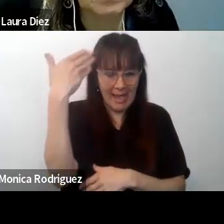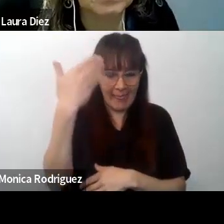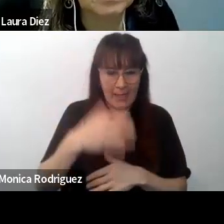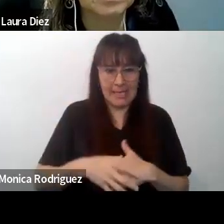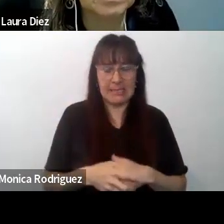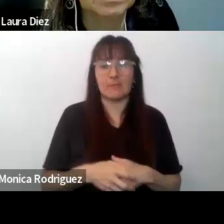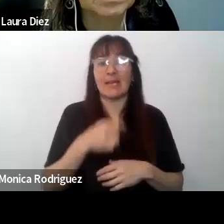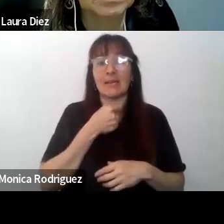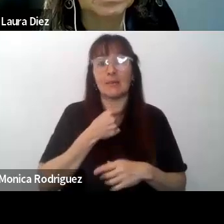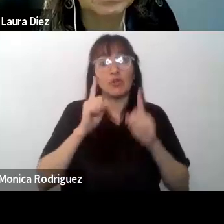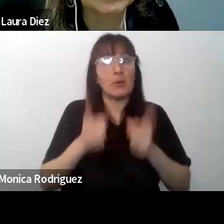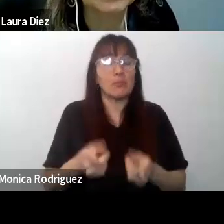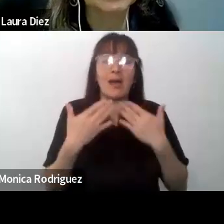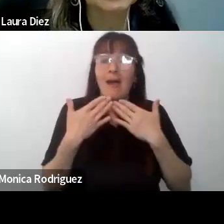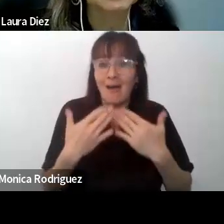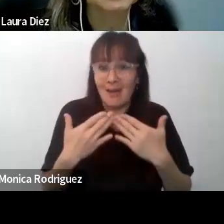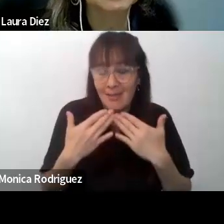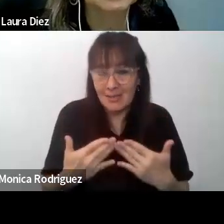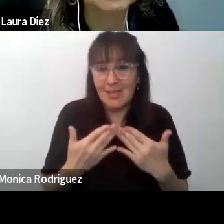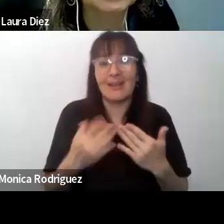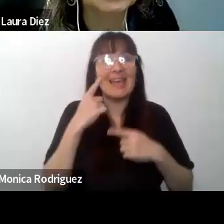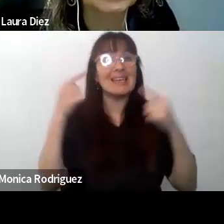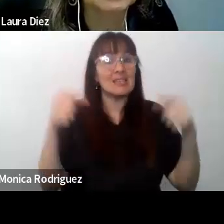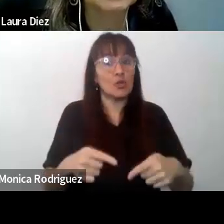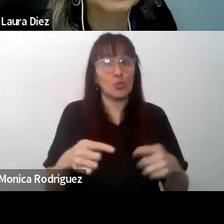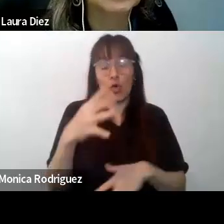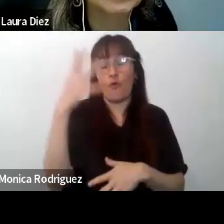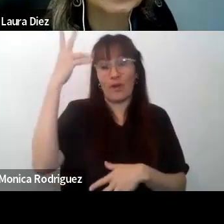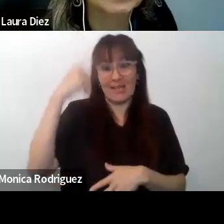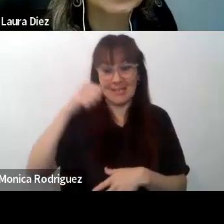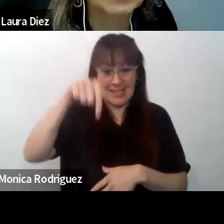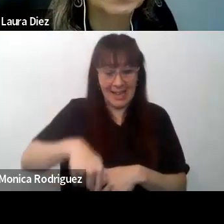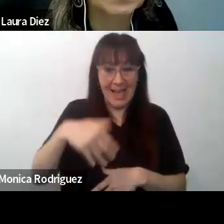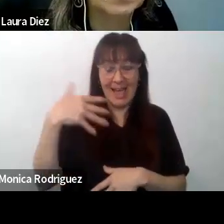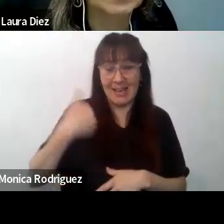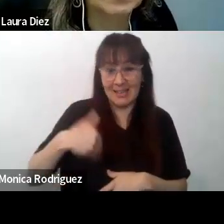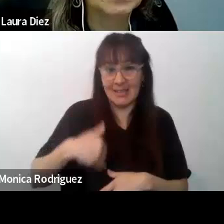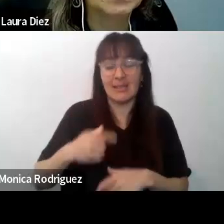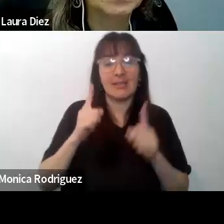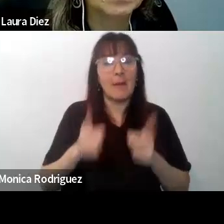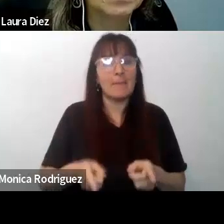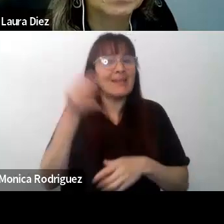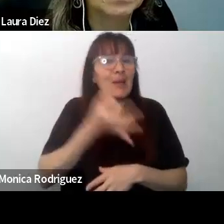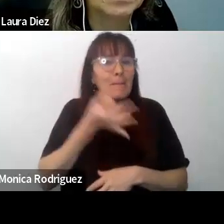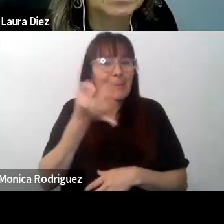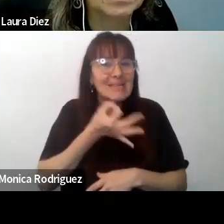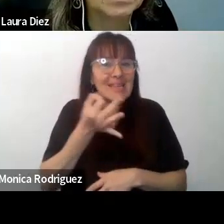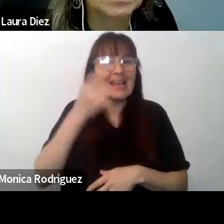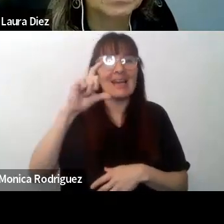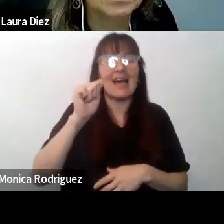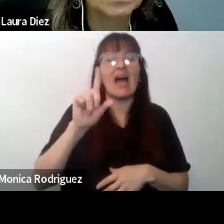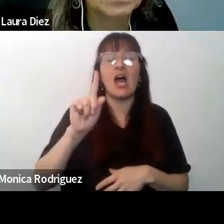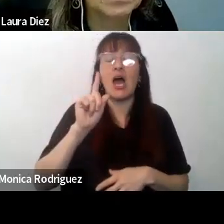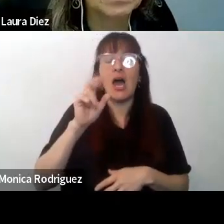Queremos también agradecer al Instituto Francés en Argentina, y más especialmente a Caroline Pérez